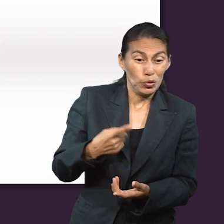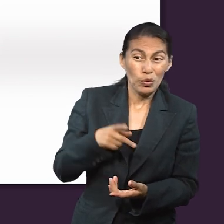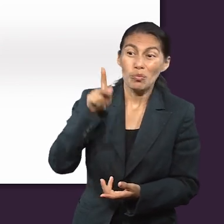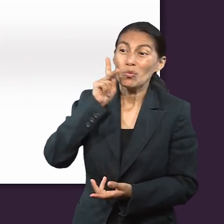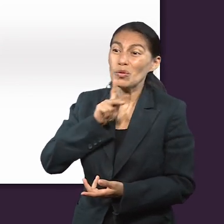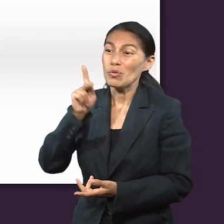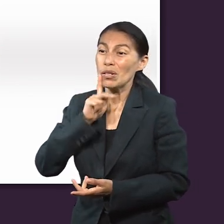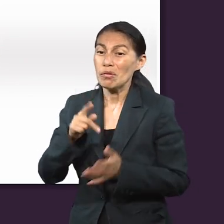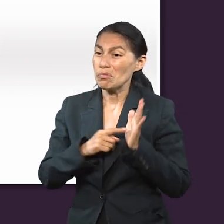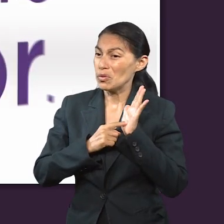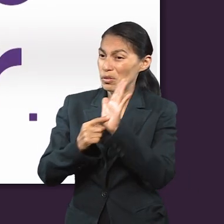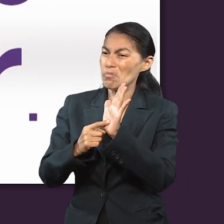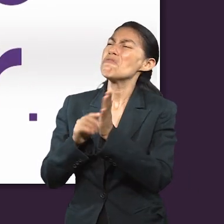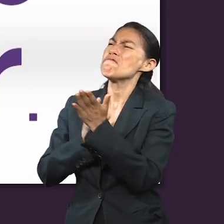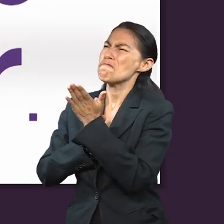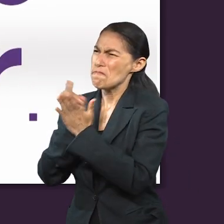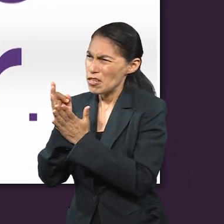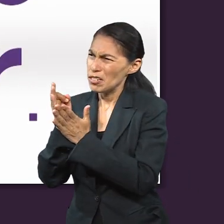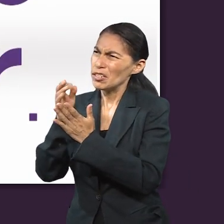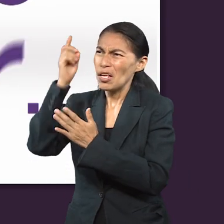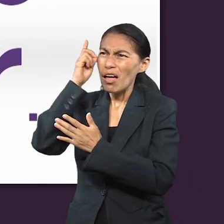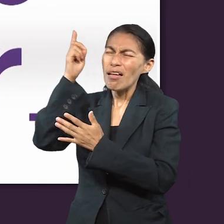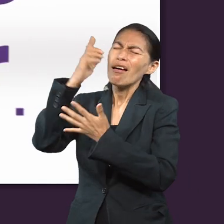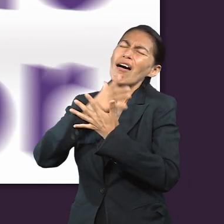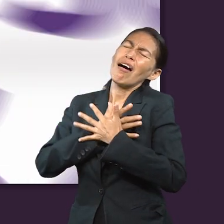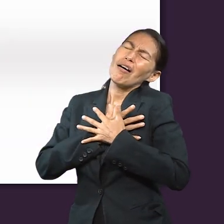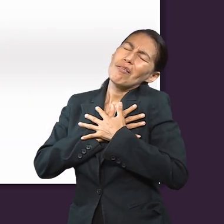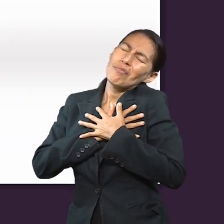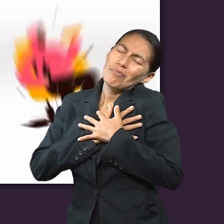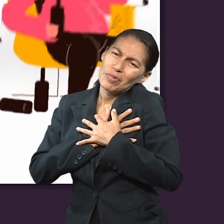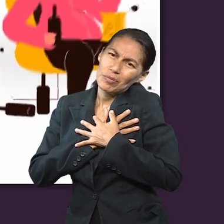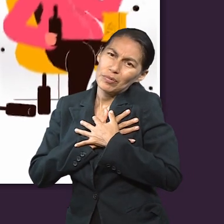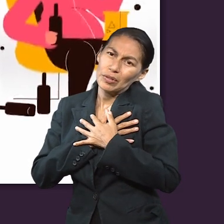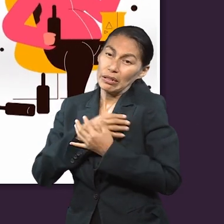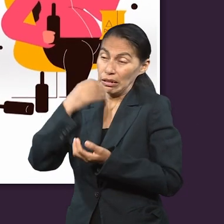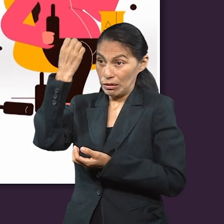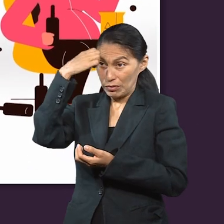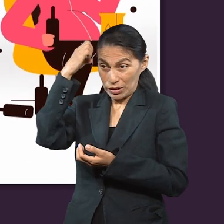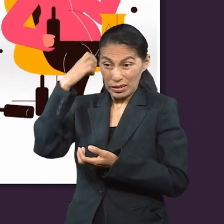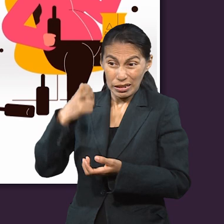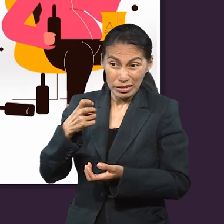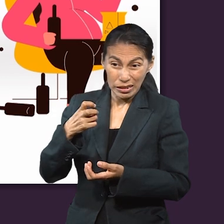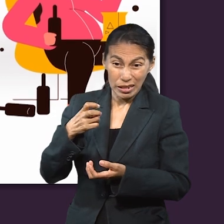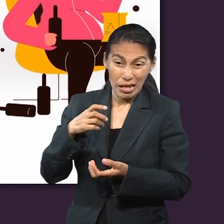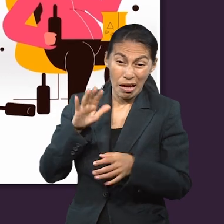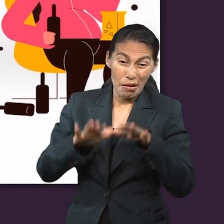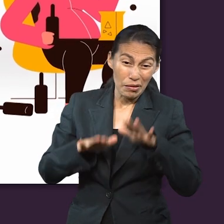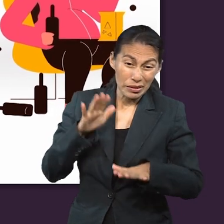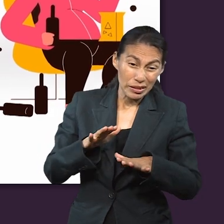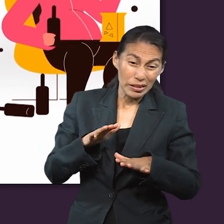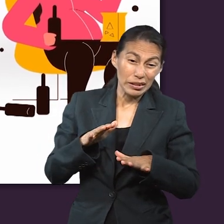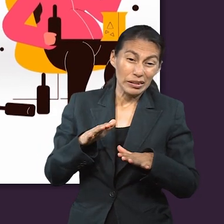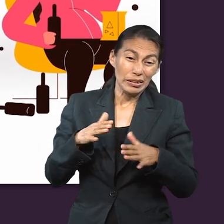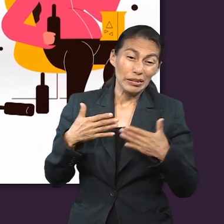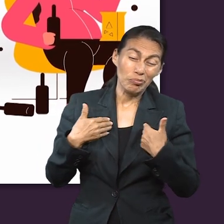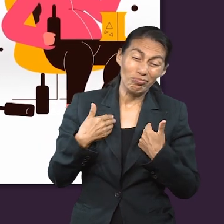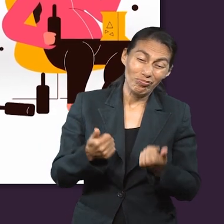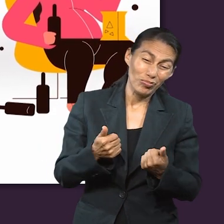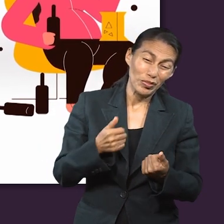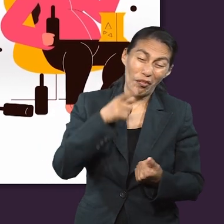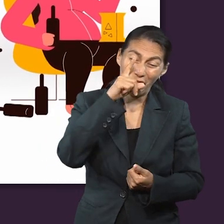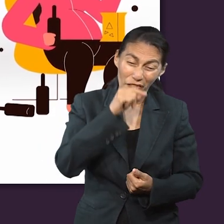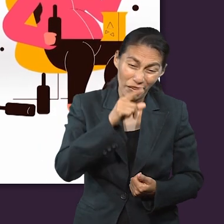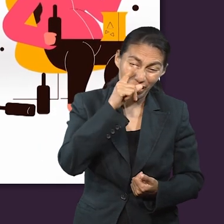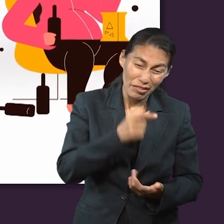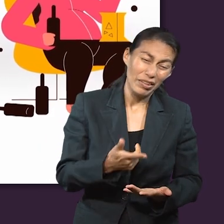demostramos ser fieles y que amamos a nuestro Señor. En esta experiencia, descubrimos que muchas veces podemos fallar.